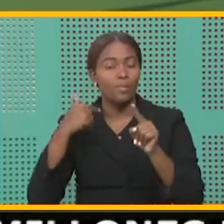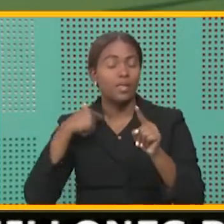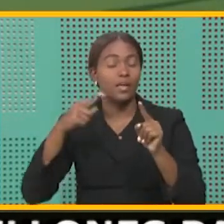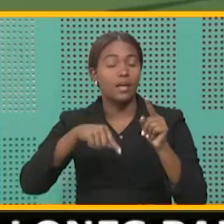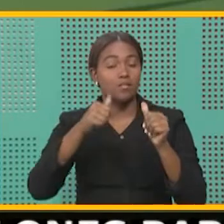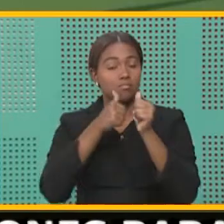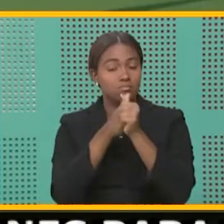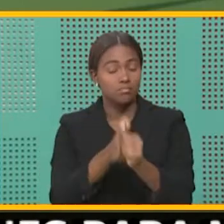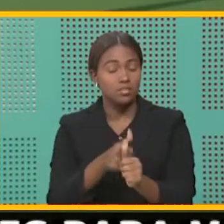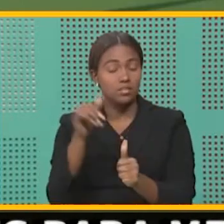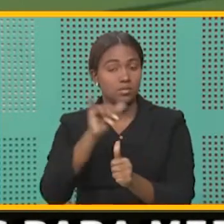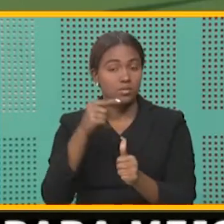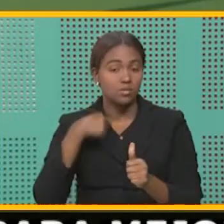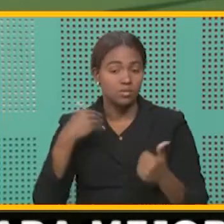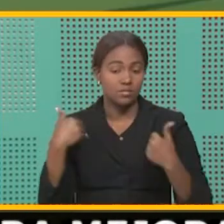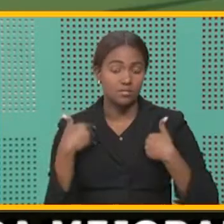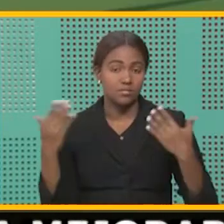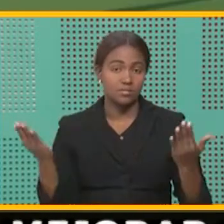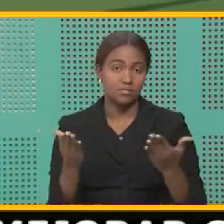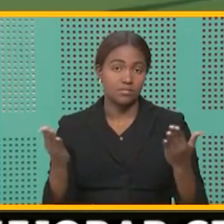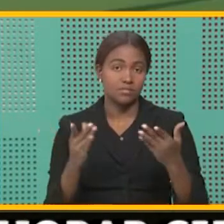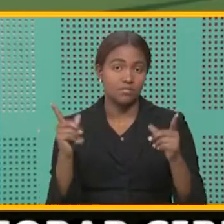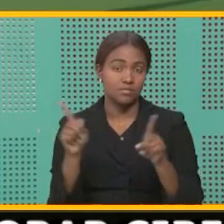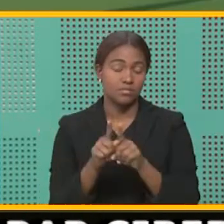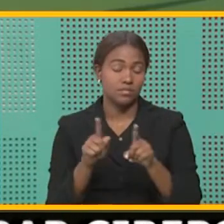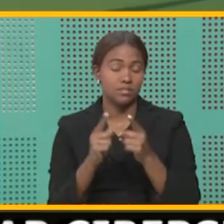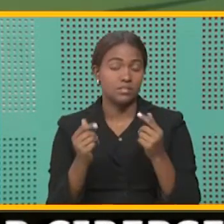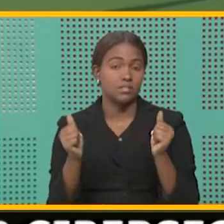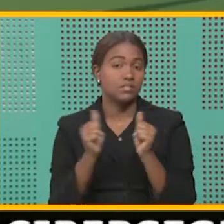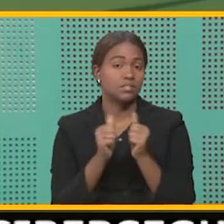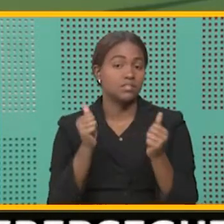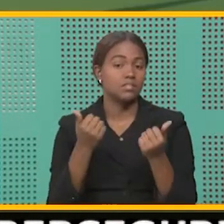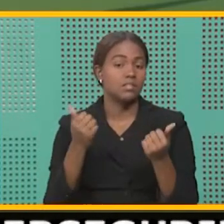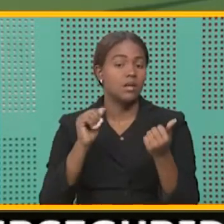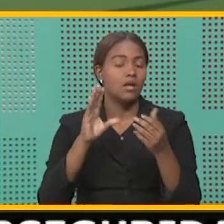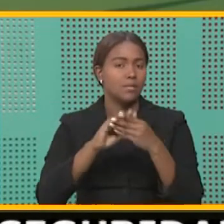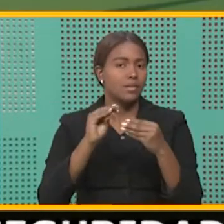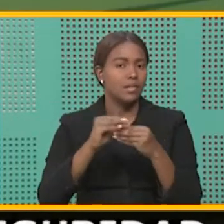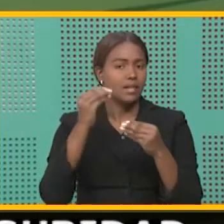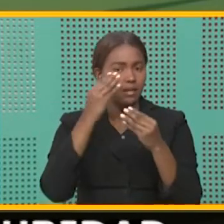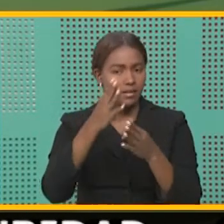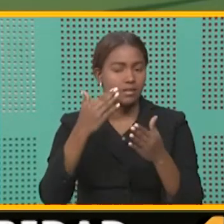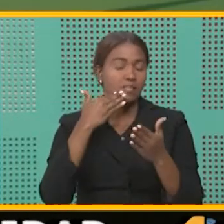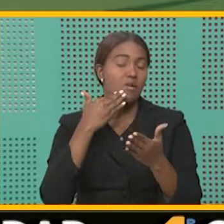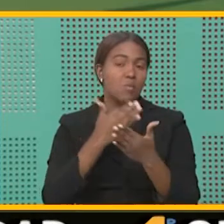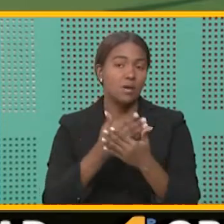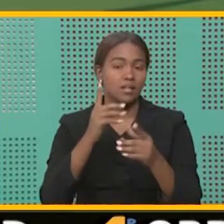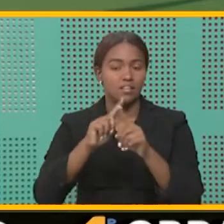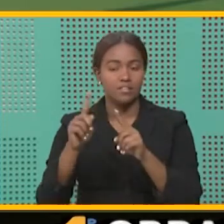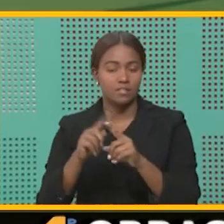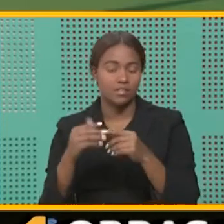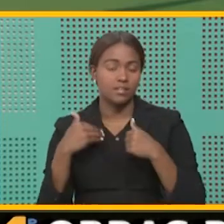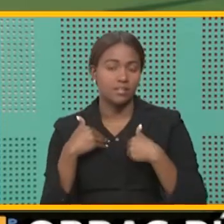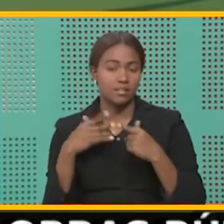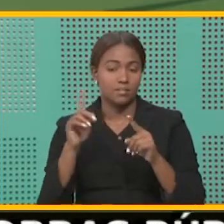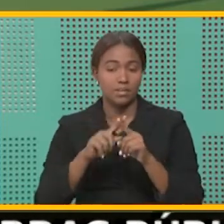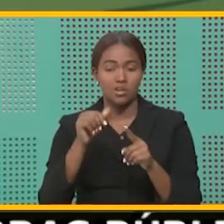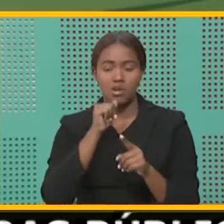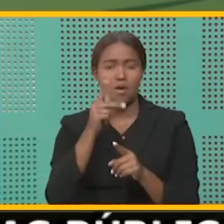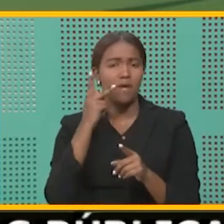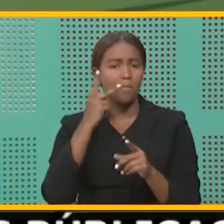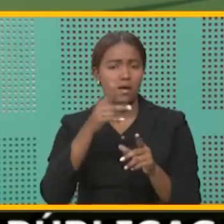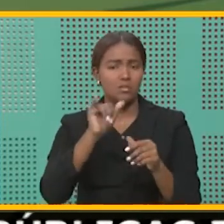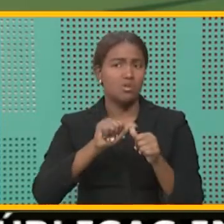siguen, igual lo tenemos acá, y con, como señalaba, con la calidad de la prestación. Pero no veamos eso